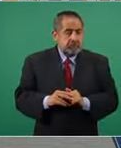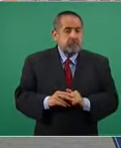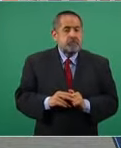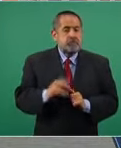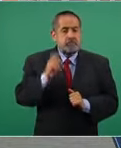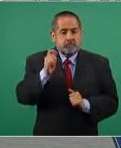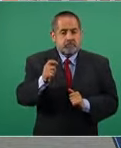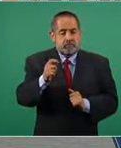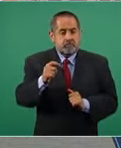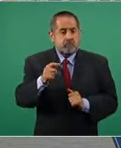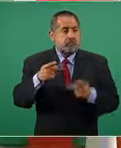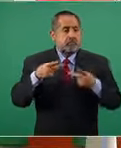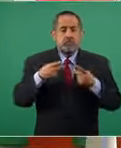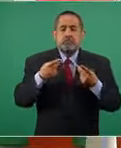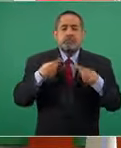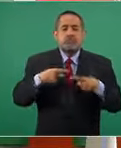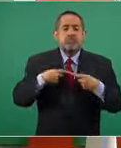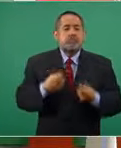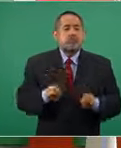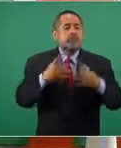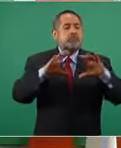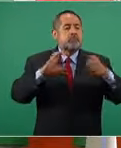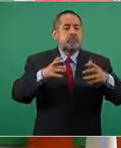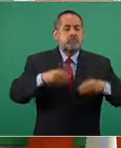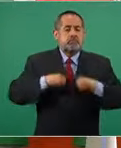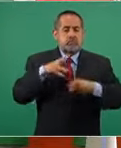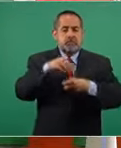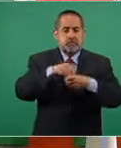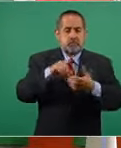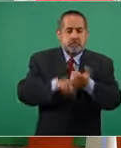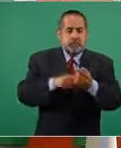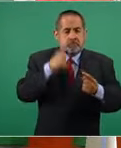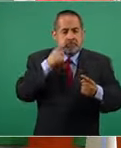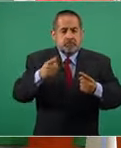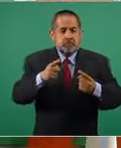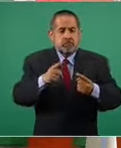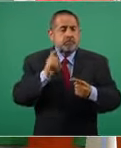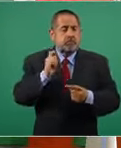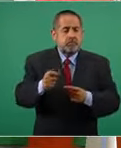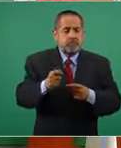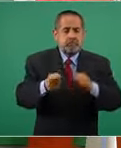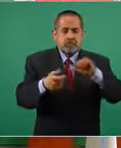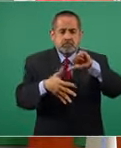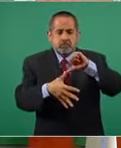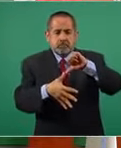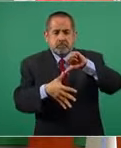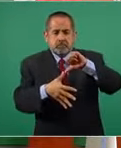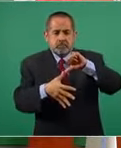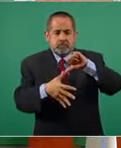la población encontramos que en América latina